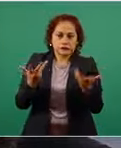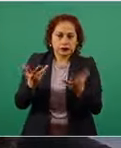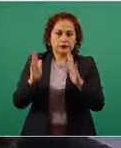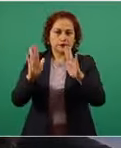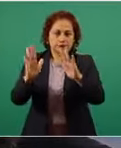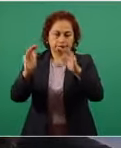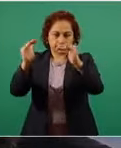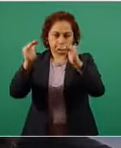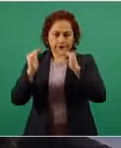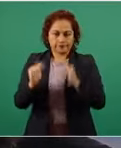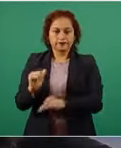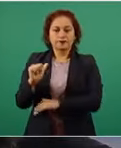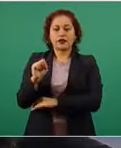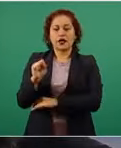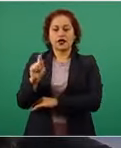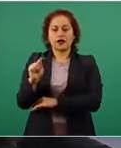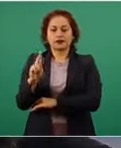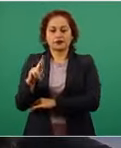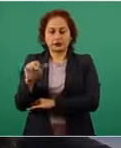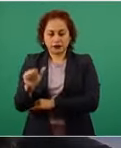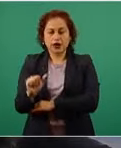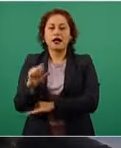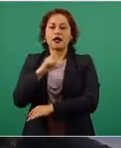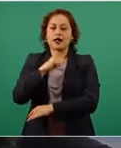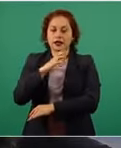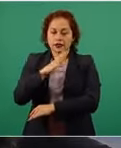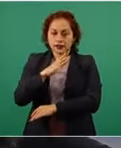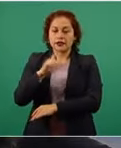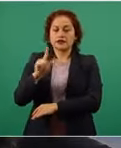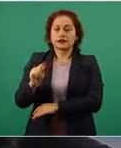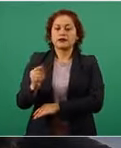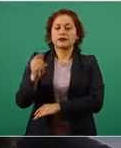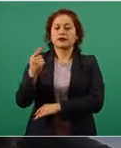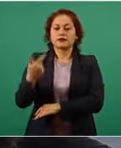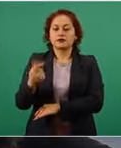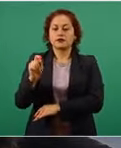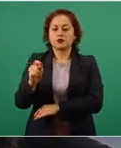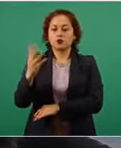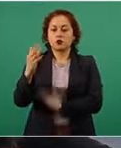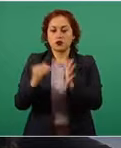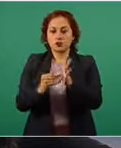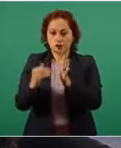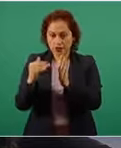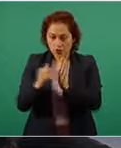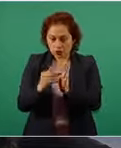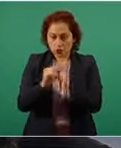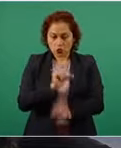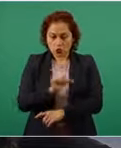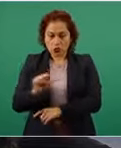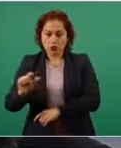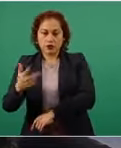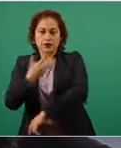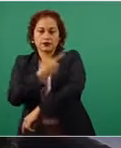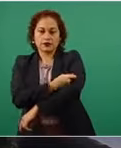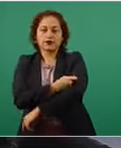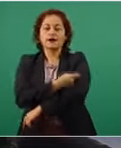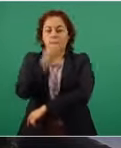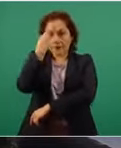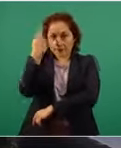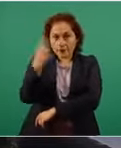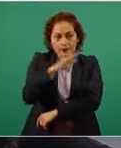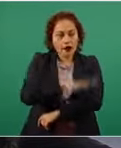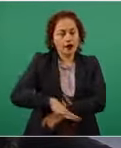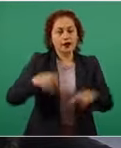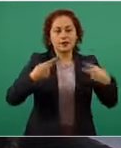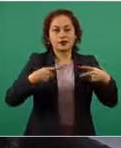AstraZeneca tenemos adquiridas 77.4 millones de dosis para 38.7 millones de personas.